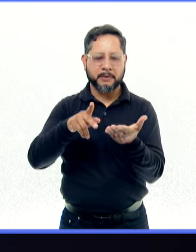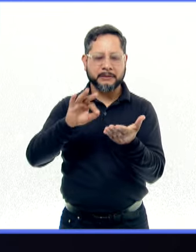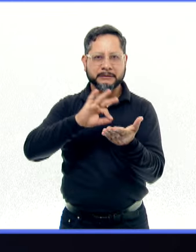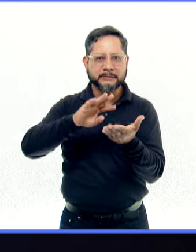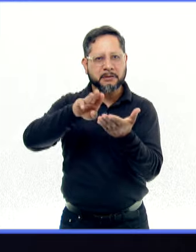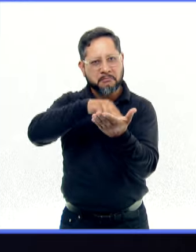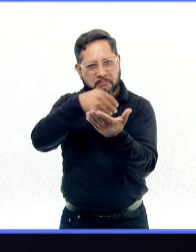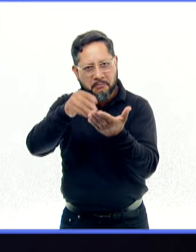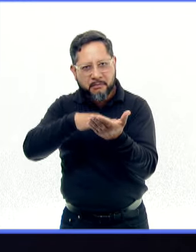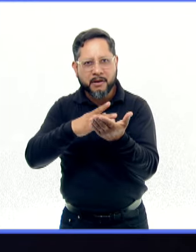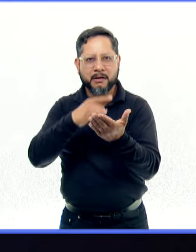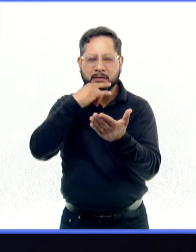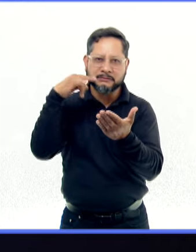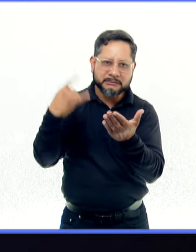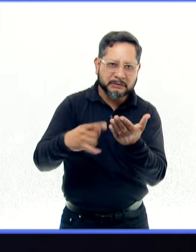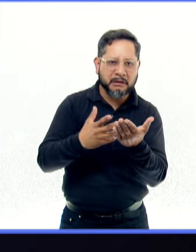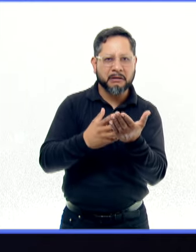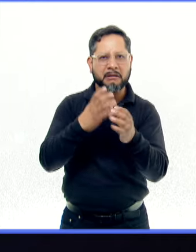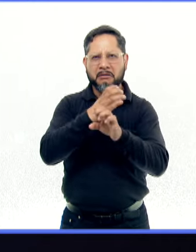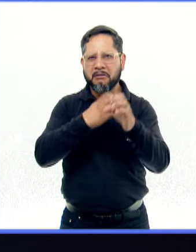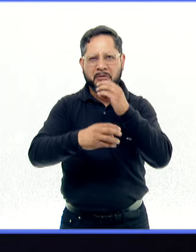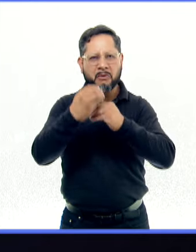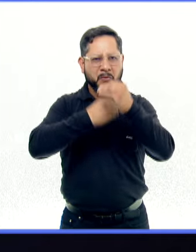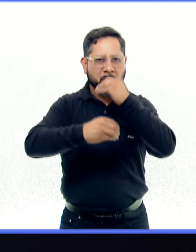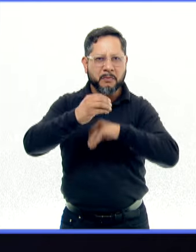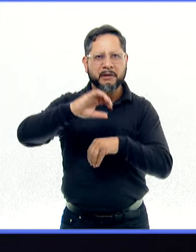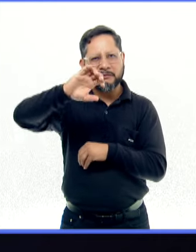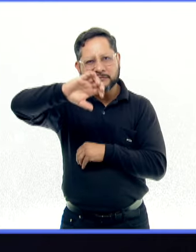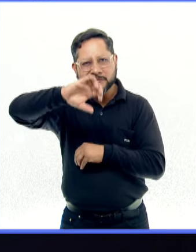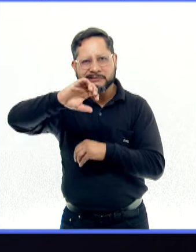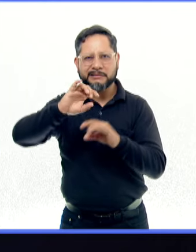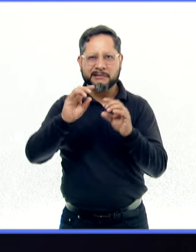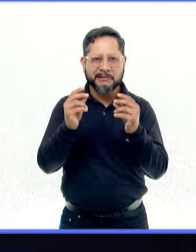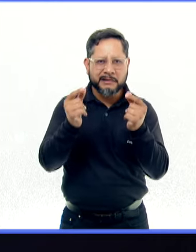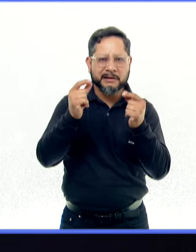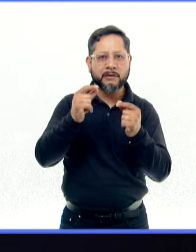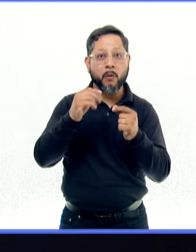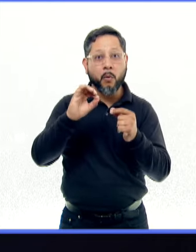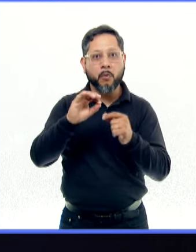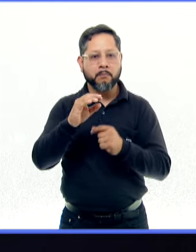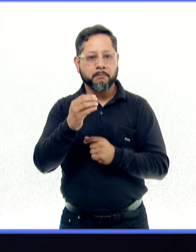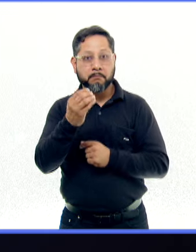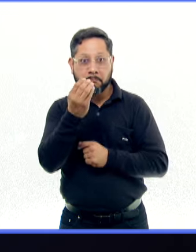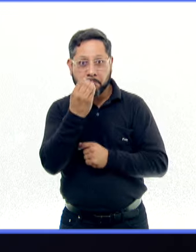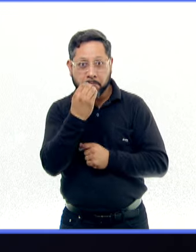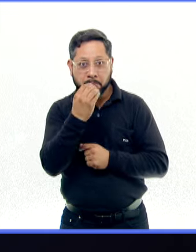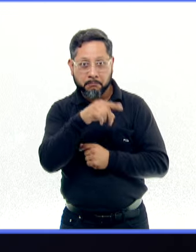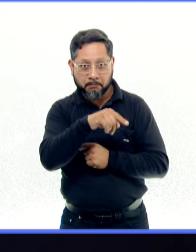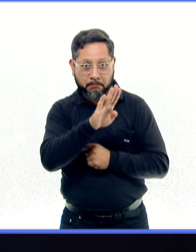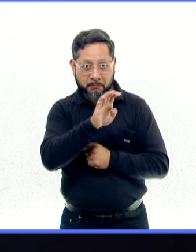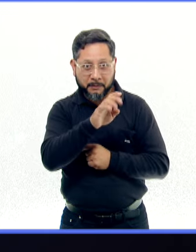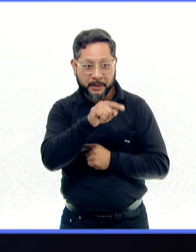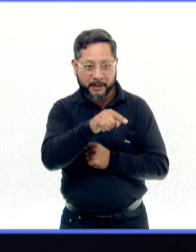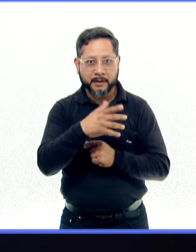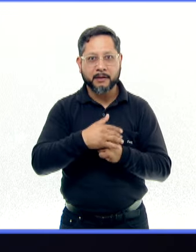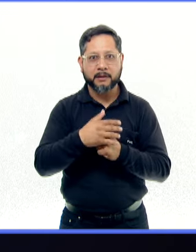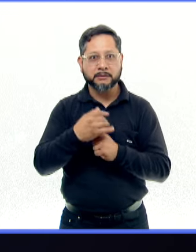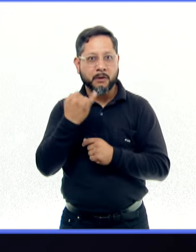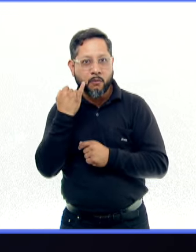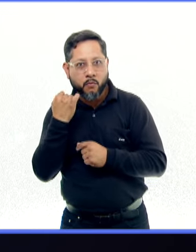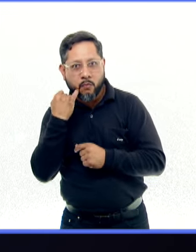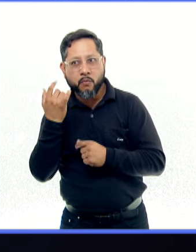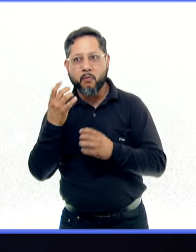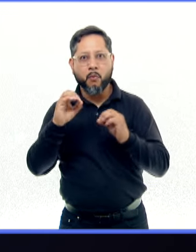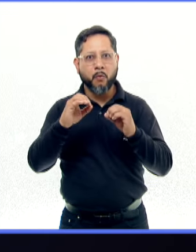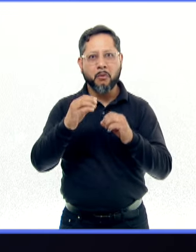mayonesas, salsas, productos dietéticos, cereales instantáneos y comida para bebés. También para refrescos, jugos envasados